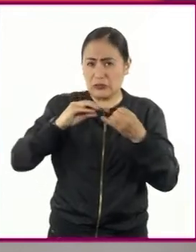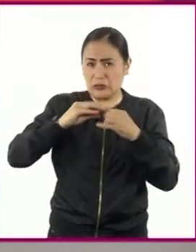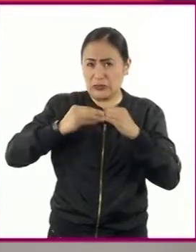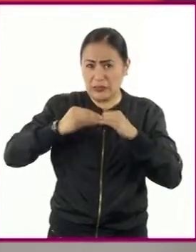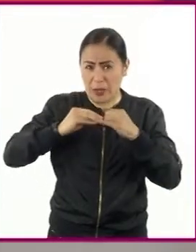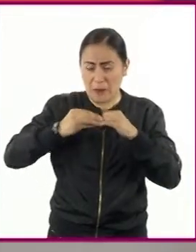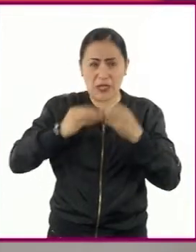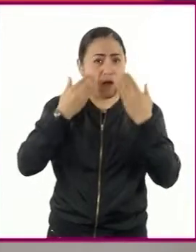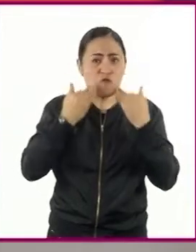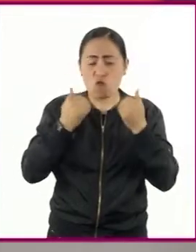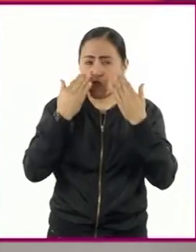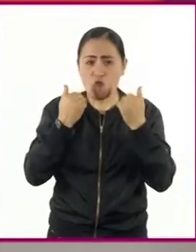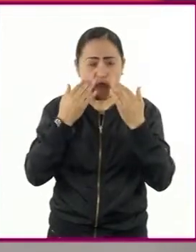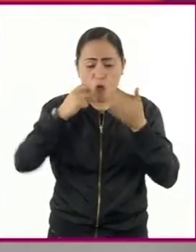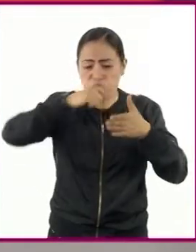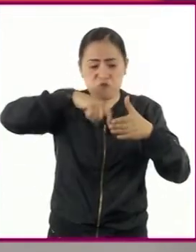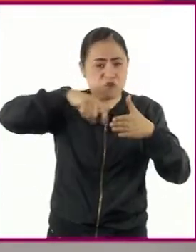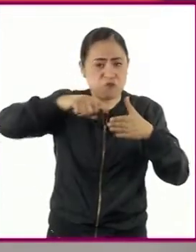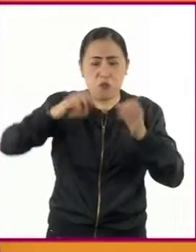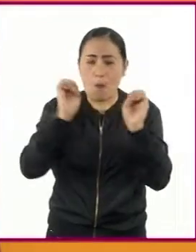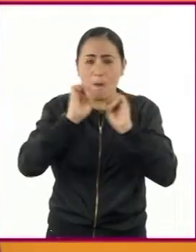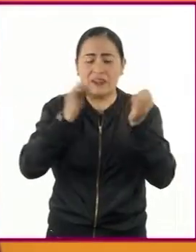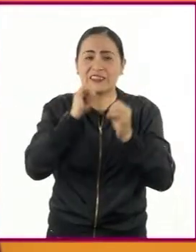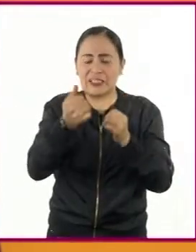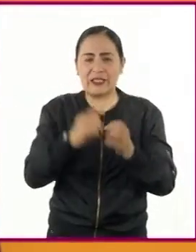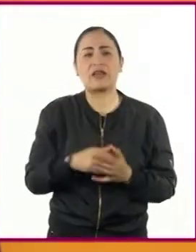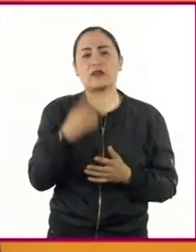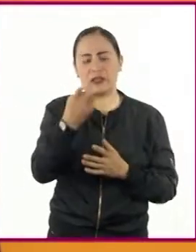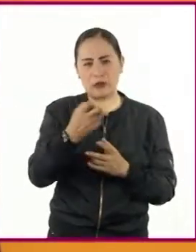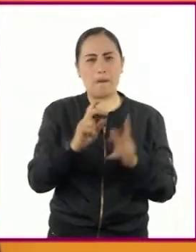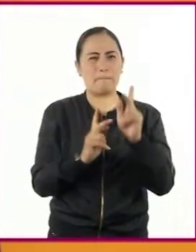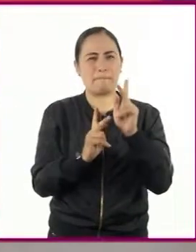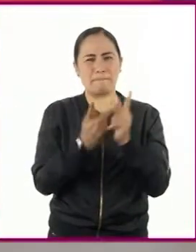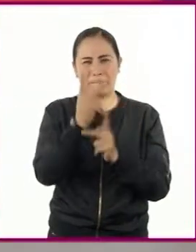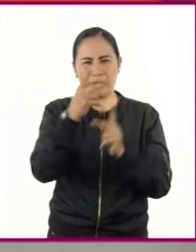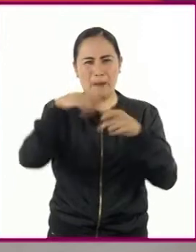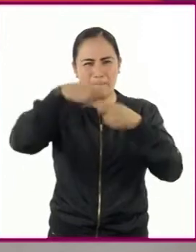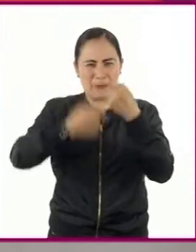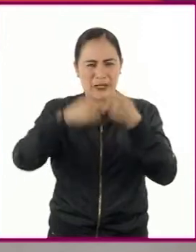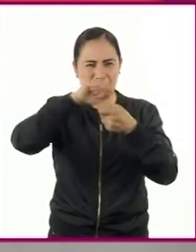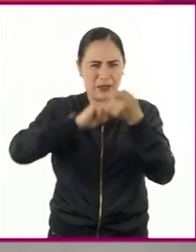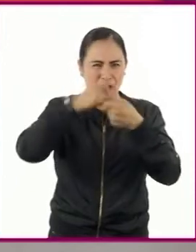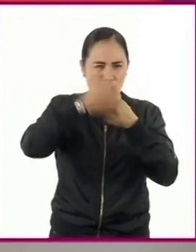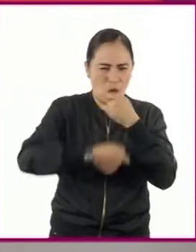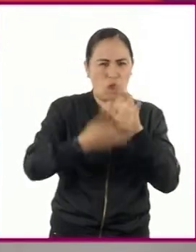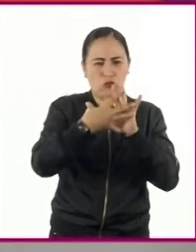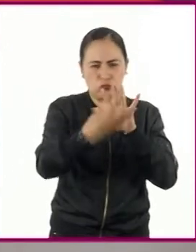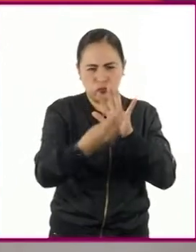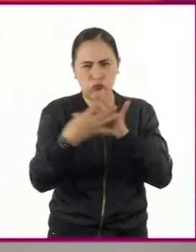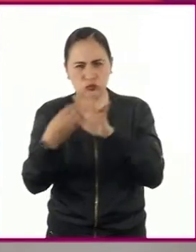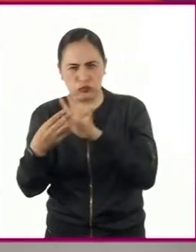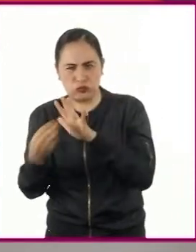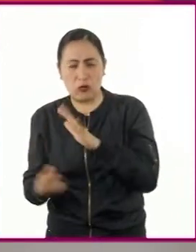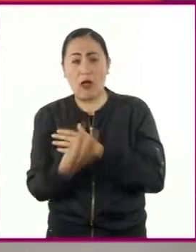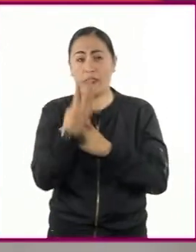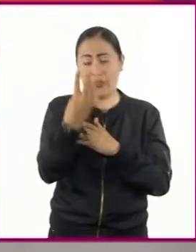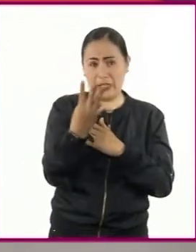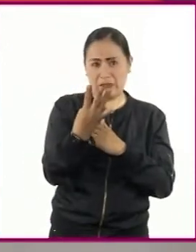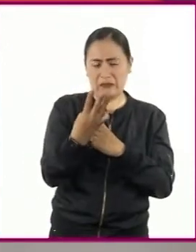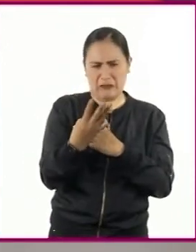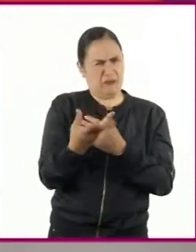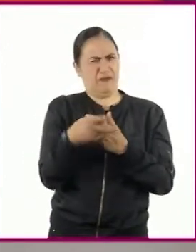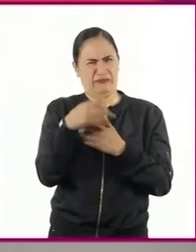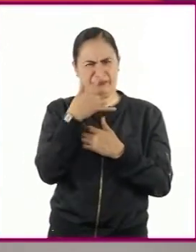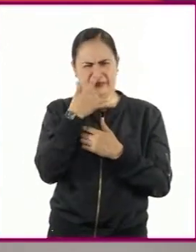ocasionó que los plátanos tengan tres copias de cada cromosoma en lugar de dos, que es lo común